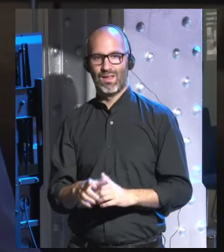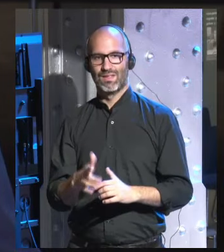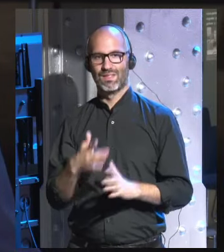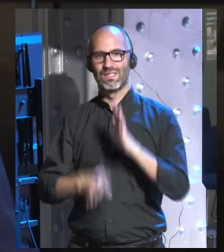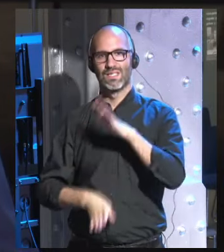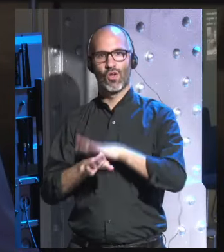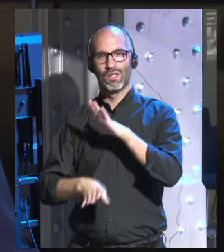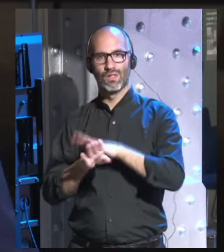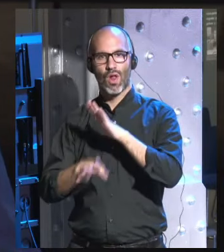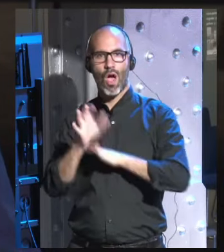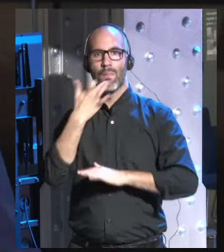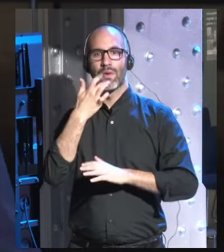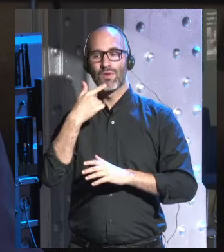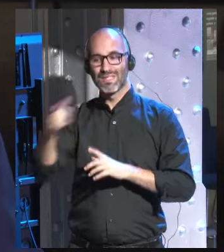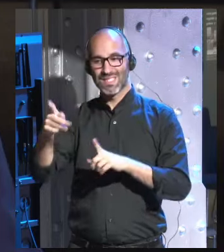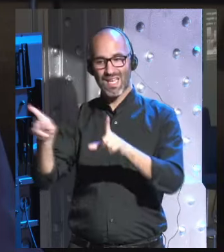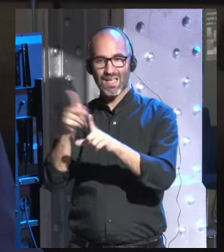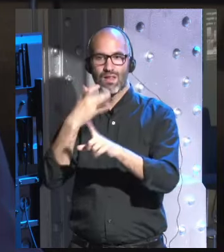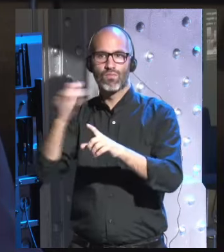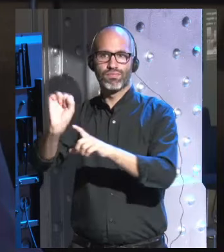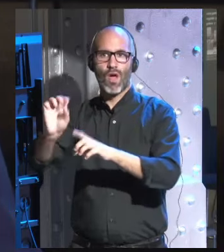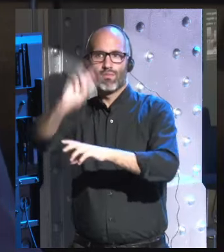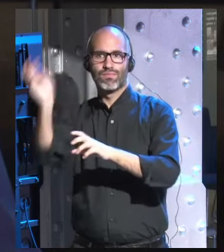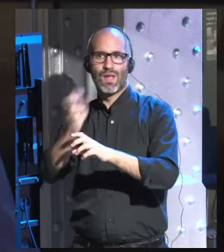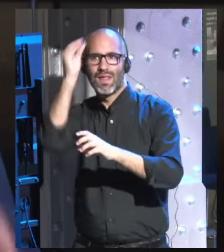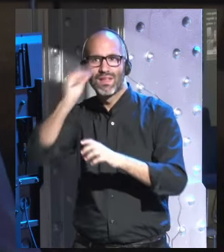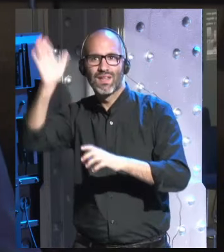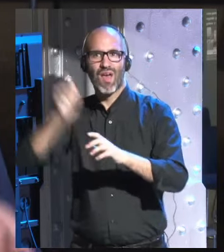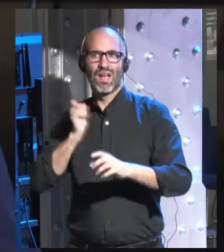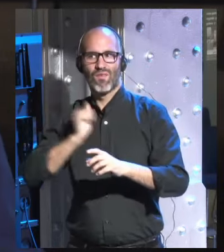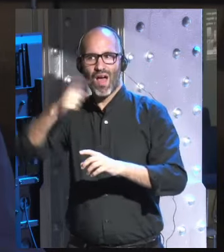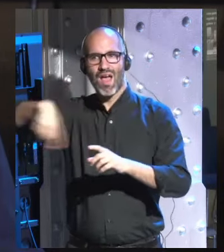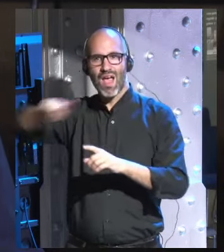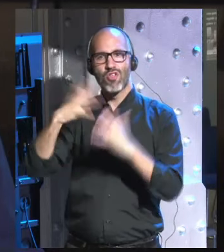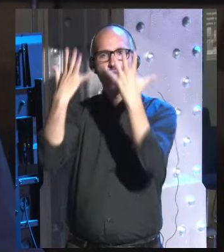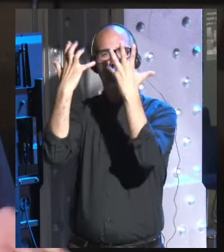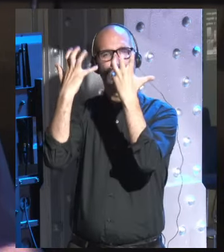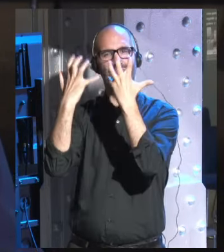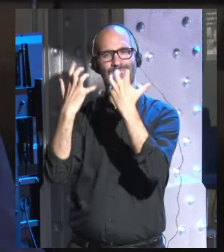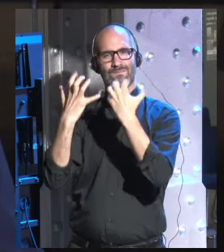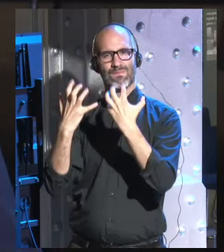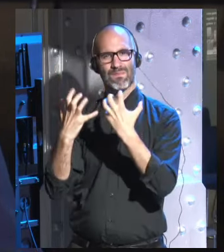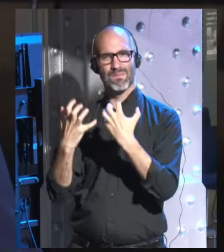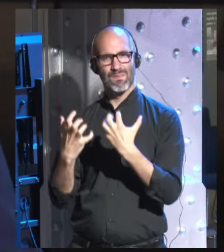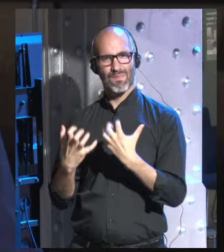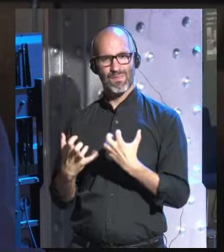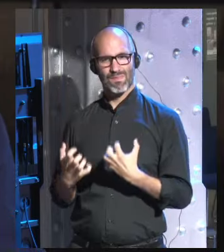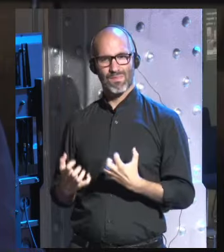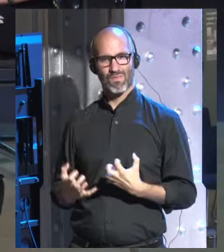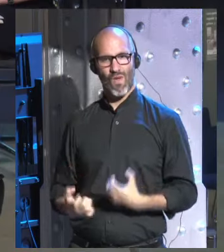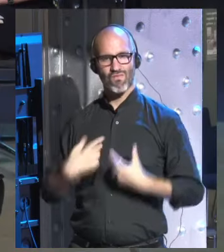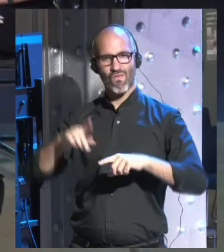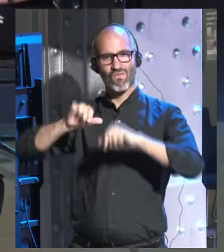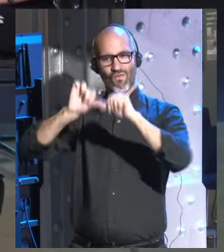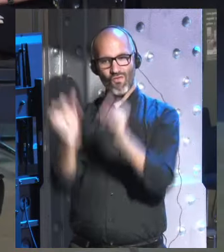siguiendo constantemente a millones de personas a medida que van leyendo libros esa inteligencia artificial conocerá de verdad el impacto emocional